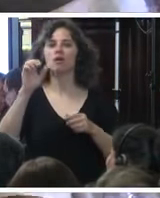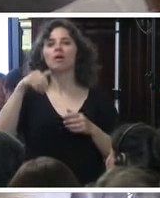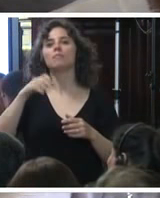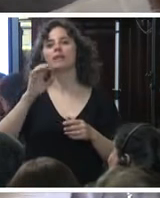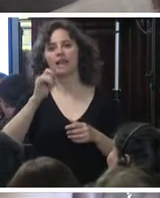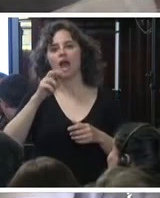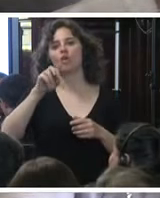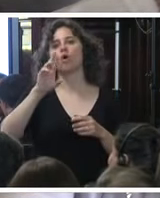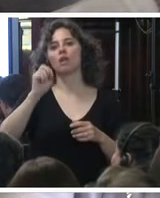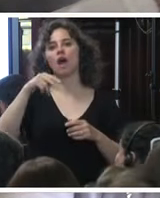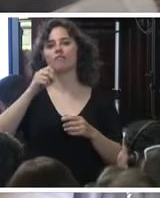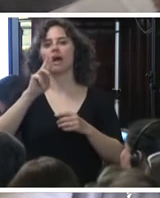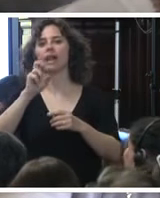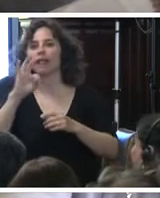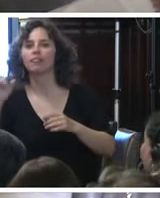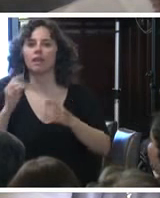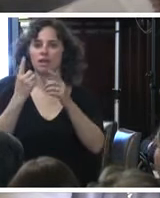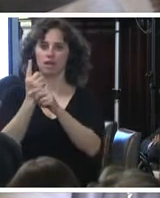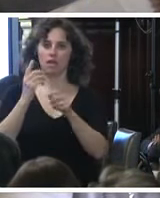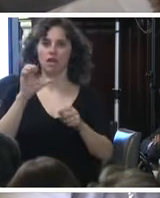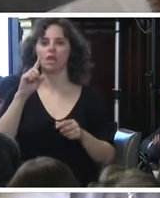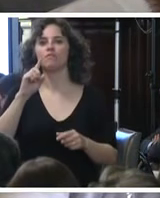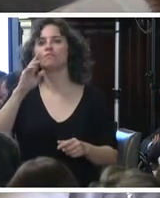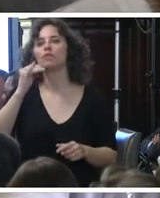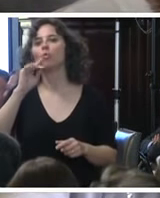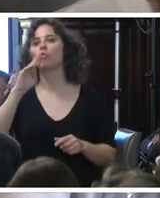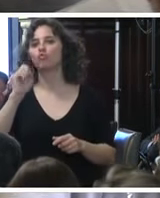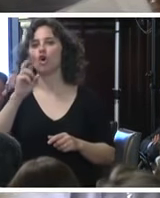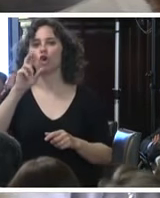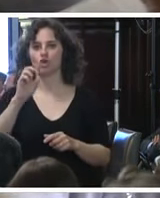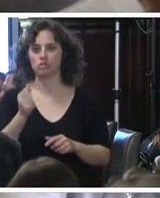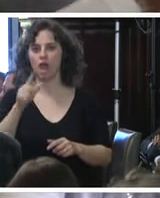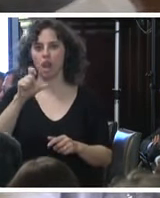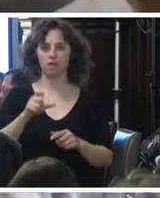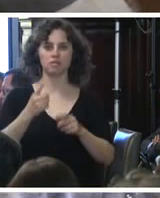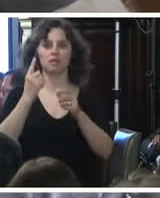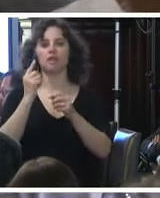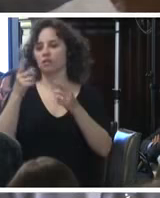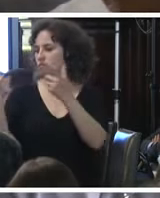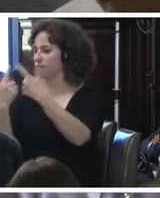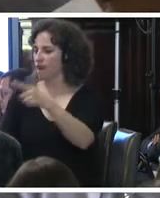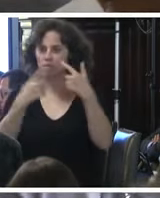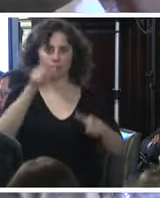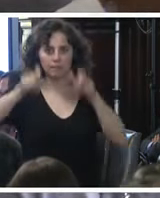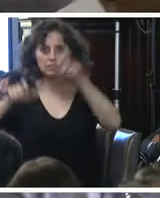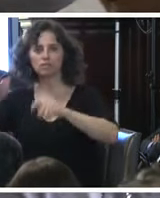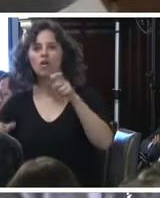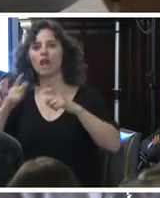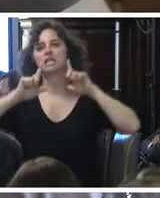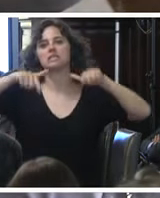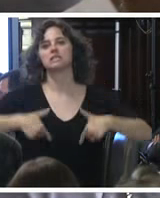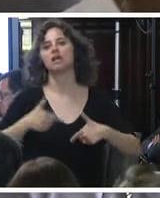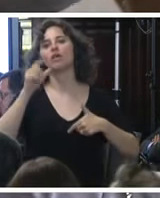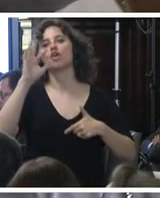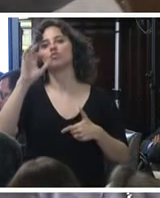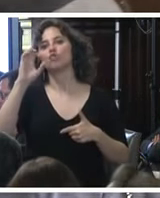Nava, ambos familiares, el licenciado Vidulfo Rosales de Tlachinolan, el licenciado Humberto Guerrero de Fundar, la licenciada Sofía de Robina y un